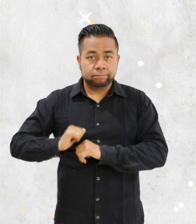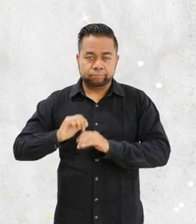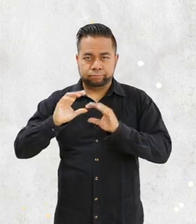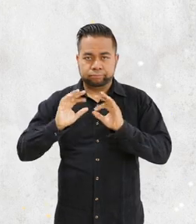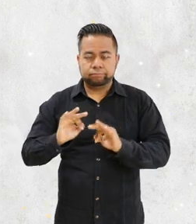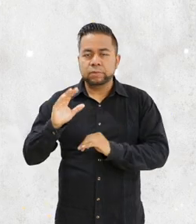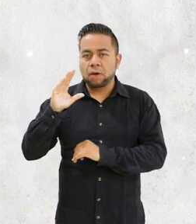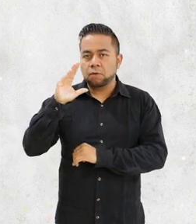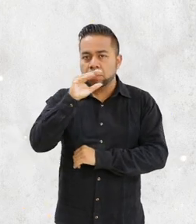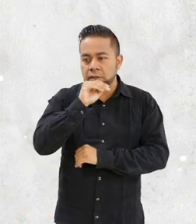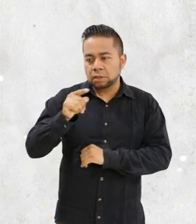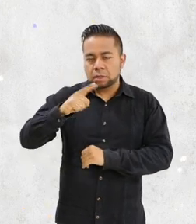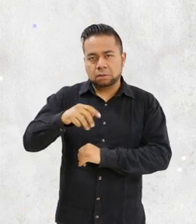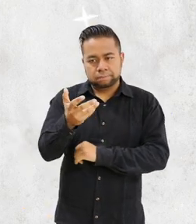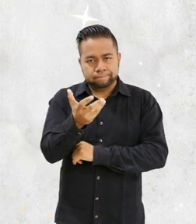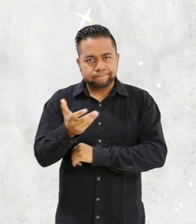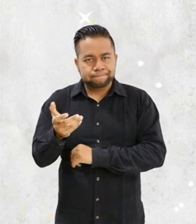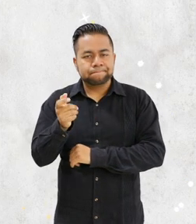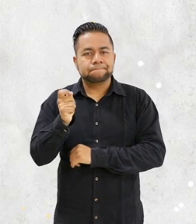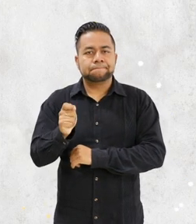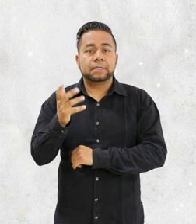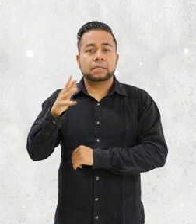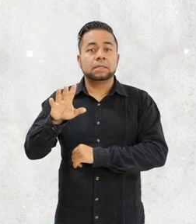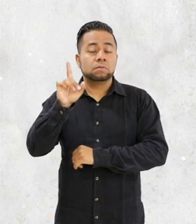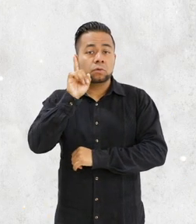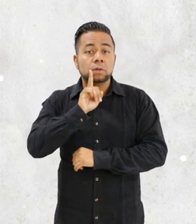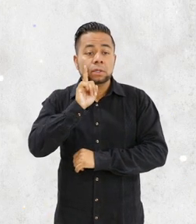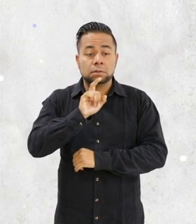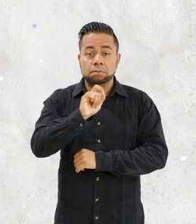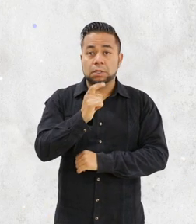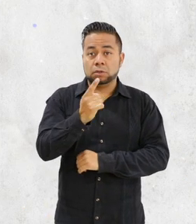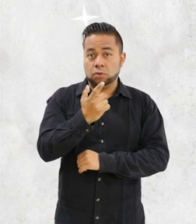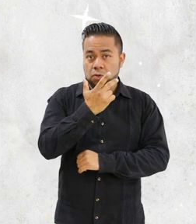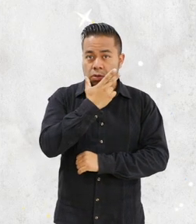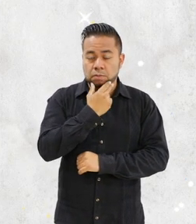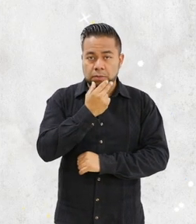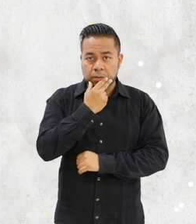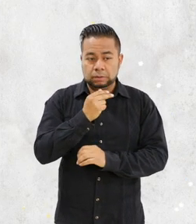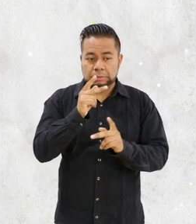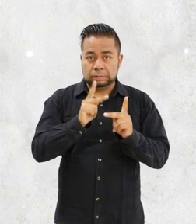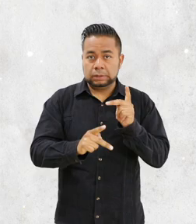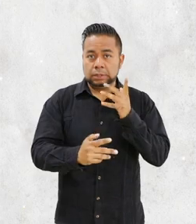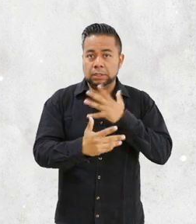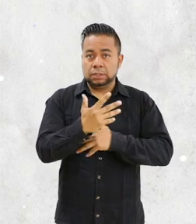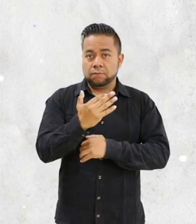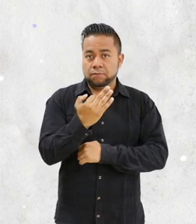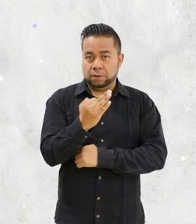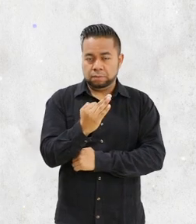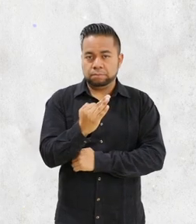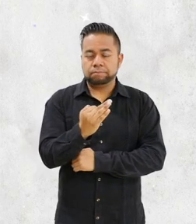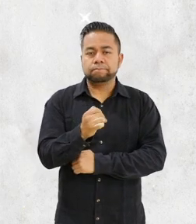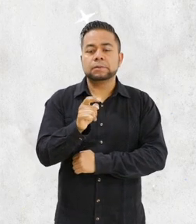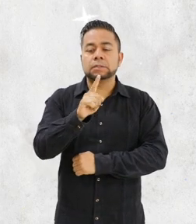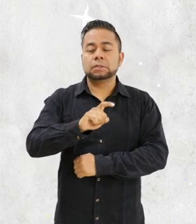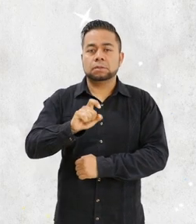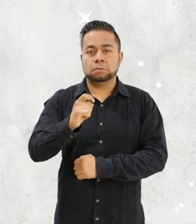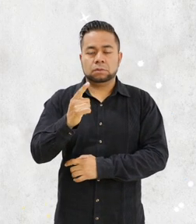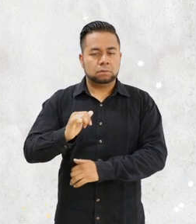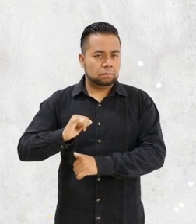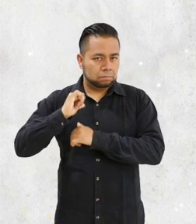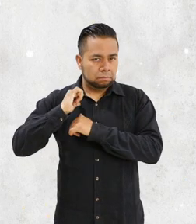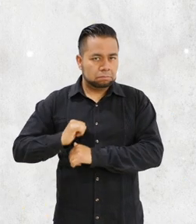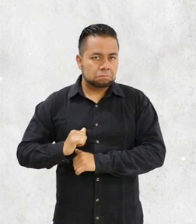afromexicanas de las cuales 10 fueron mujeres y 21 hombres. Al corte del 15 de febrero, 121